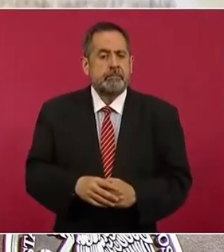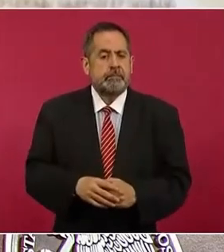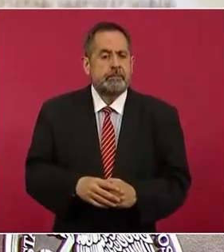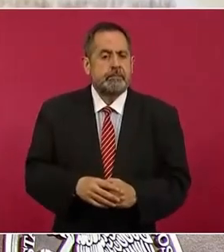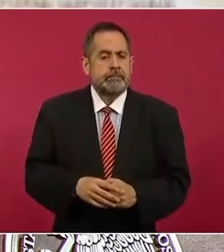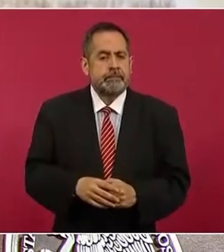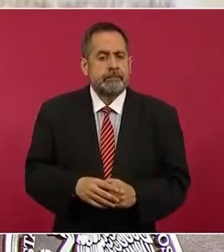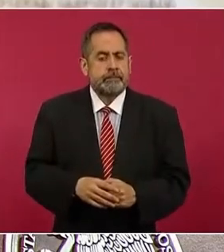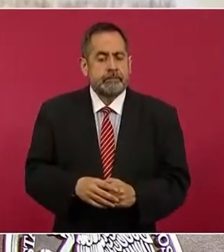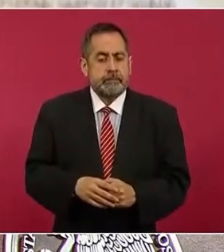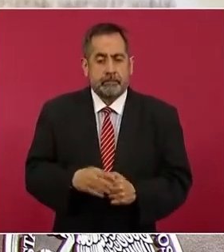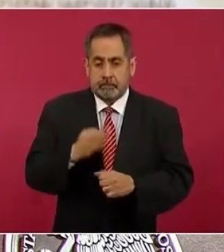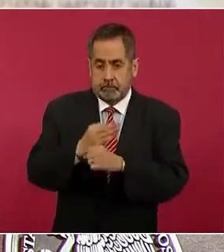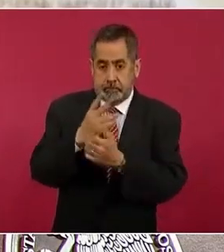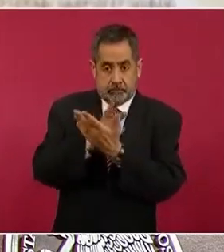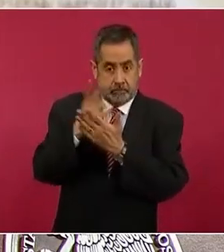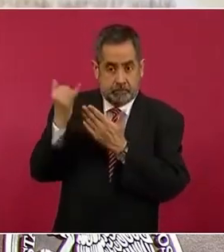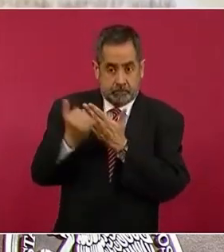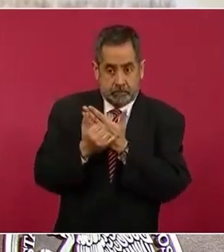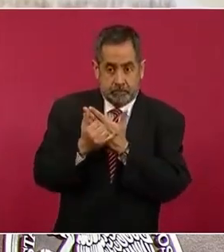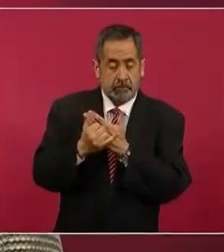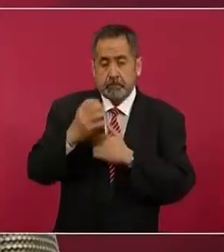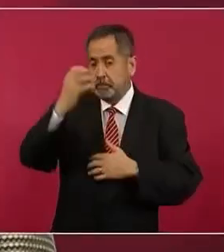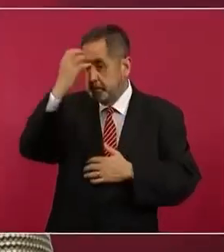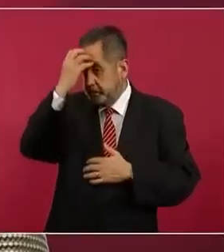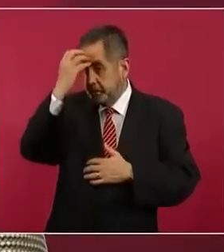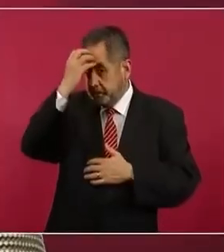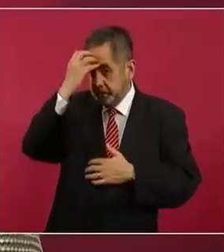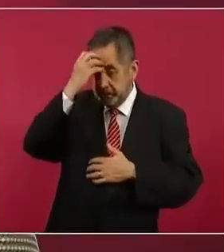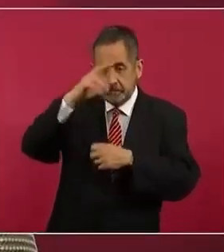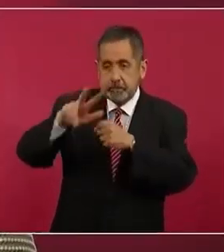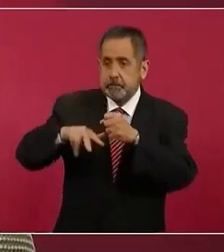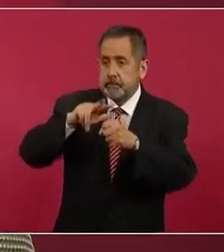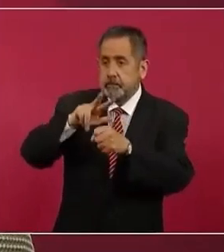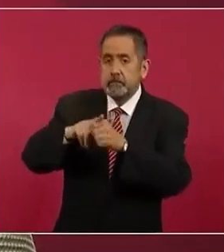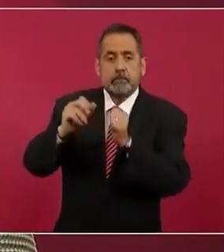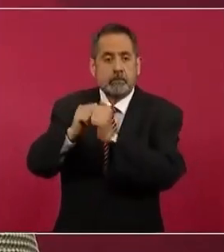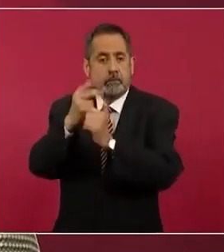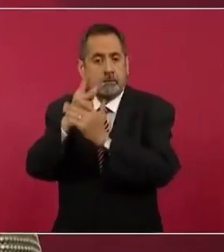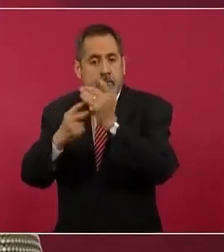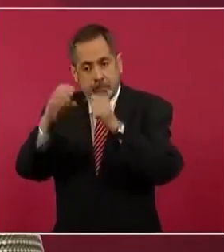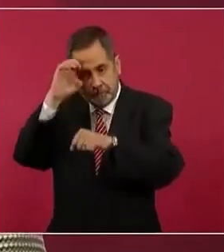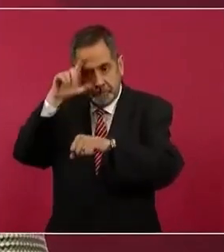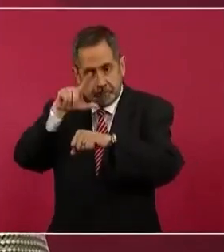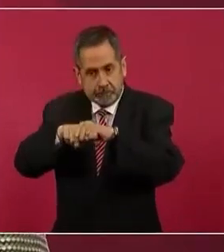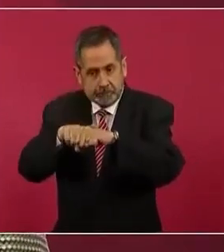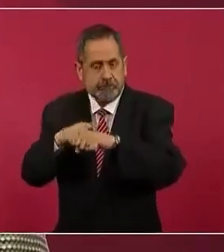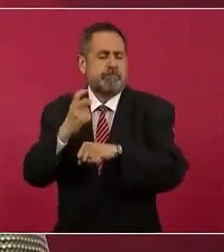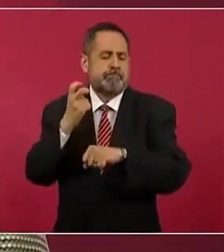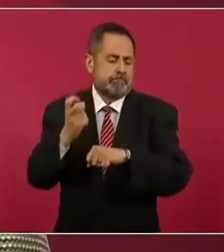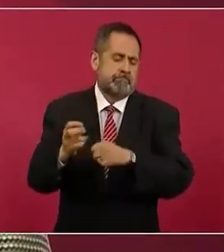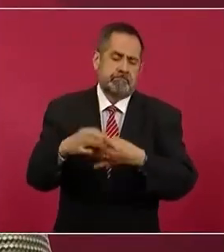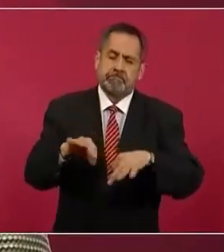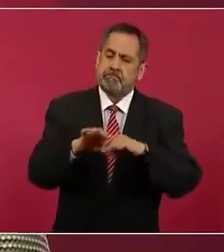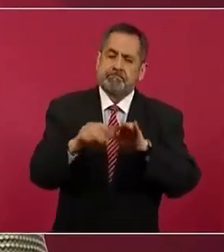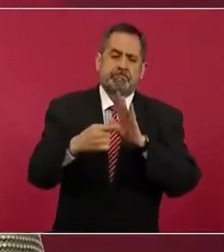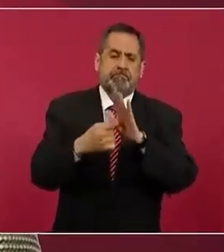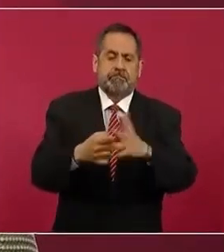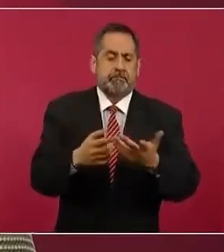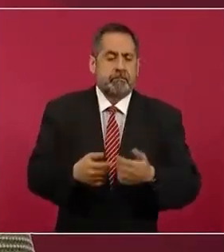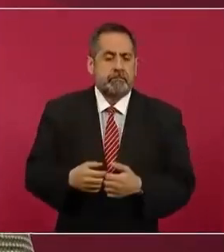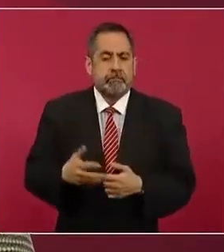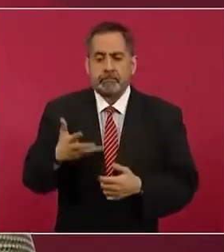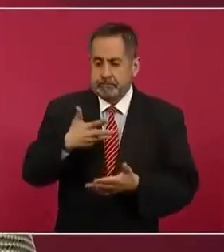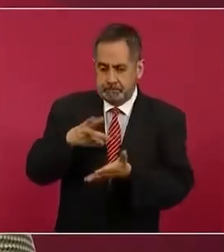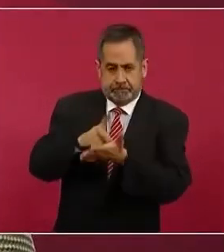El proyecto Chapultepec Naturaleza y Cultura es el mejor ejemplo de ello, hablamos de derechos